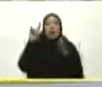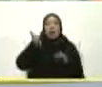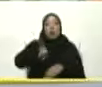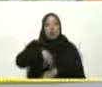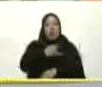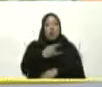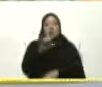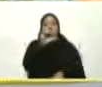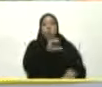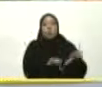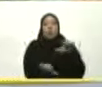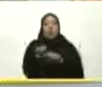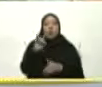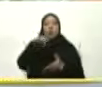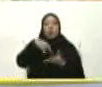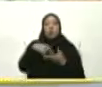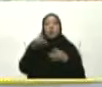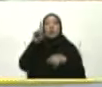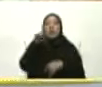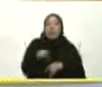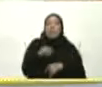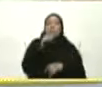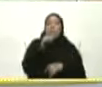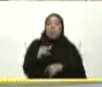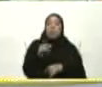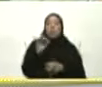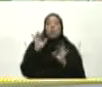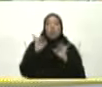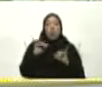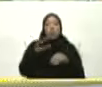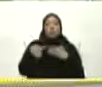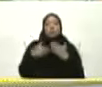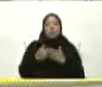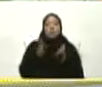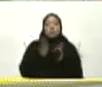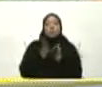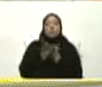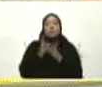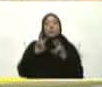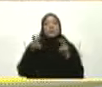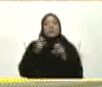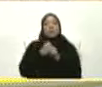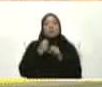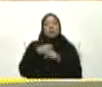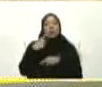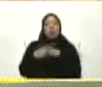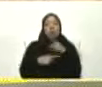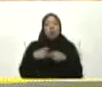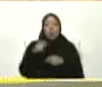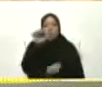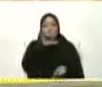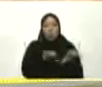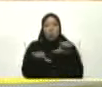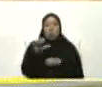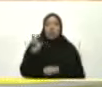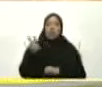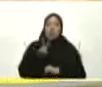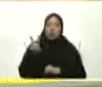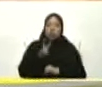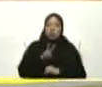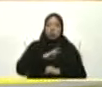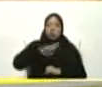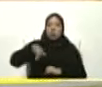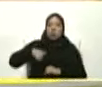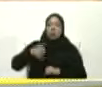Señora rectora Ha sido también Un ícono En el tema De bioanálisis Del país Y